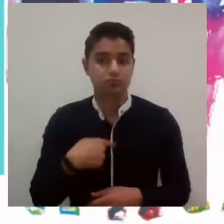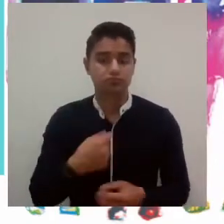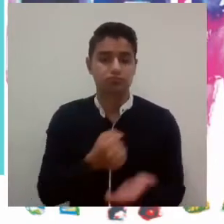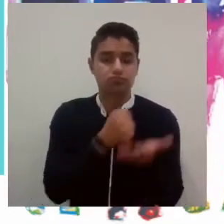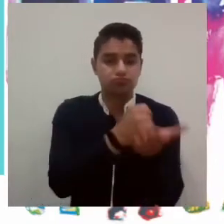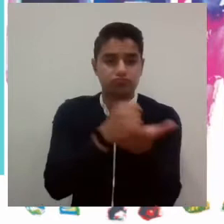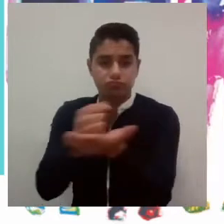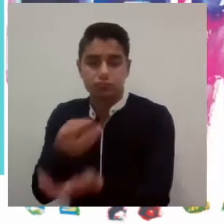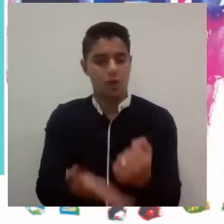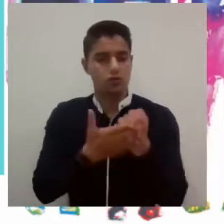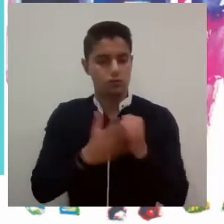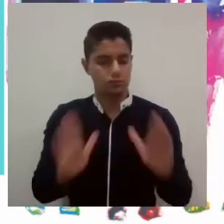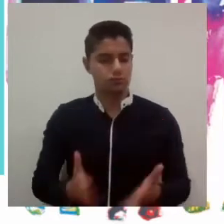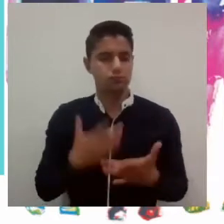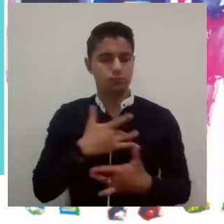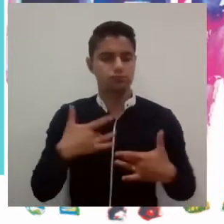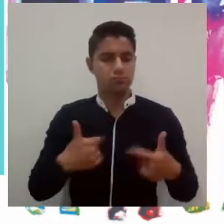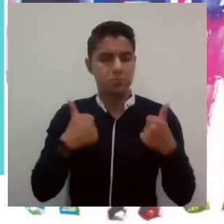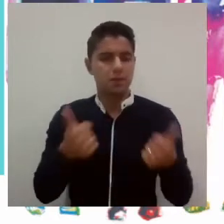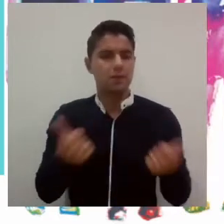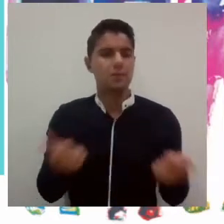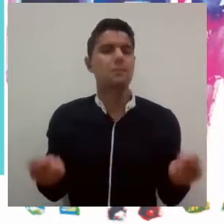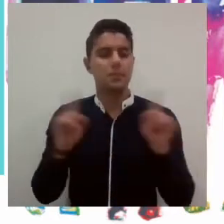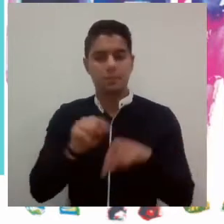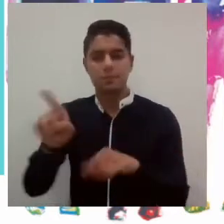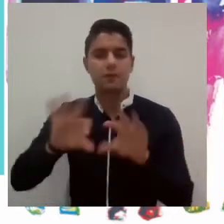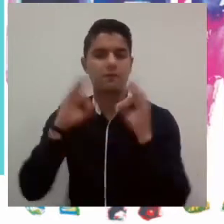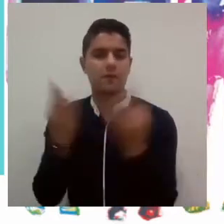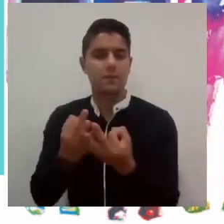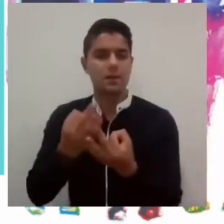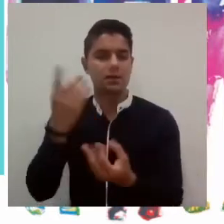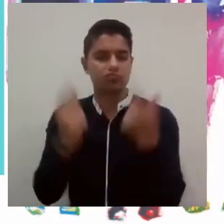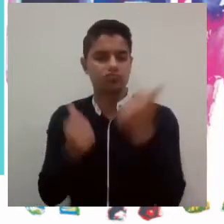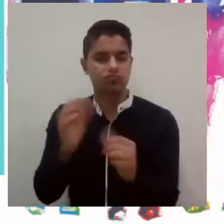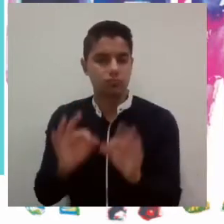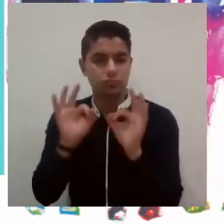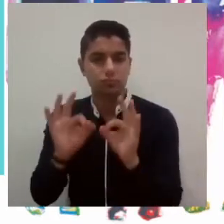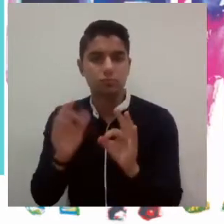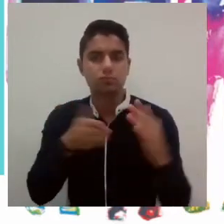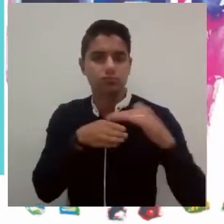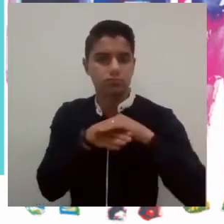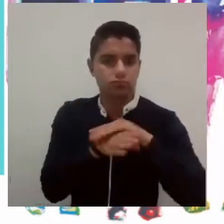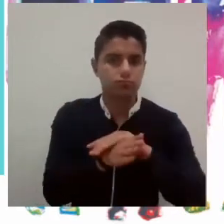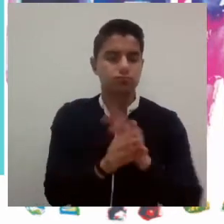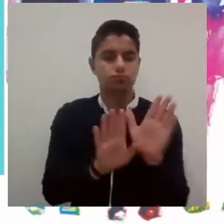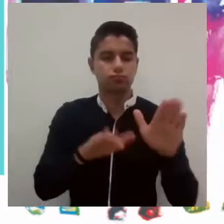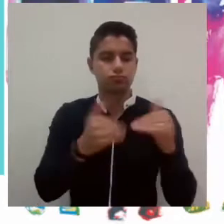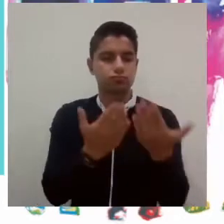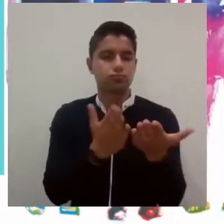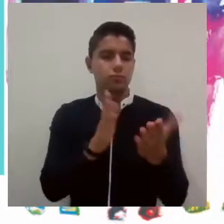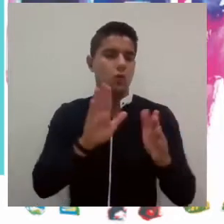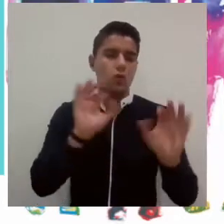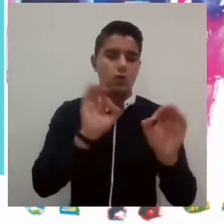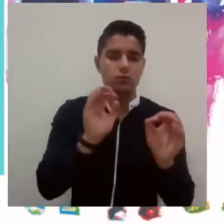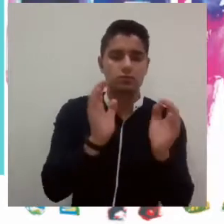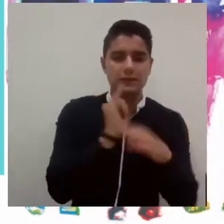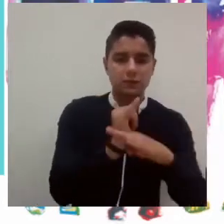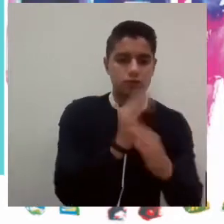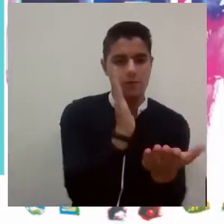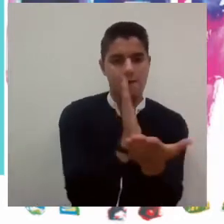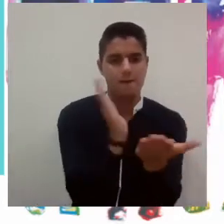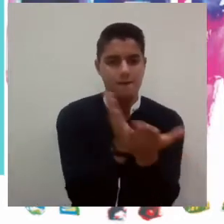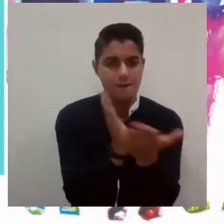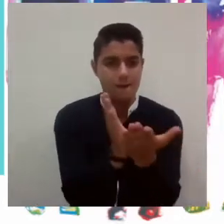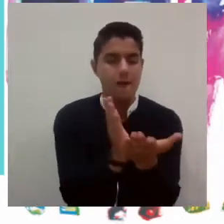componente nutricional a los estudiantes, sino también en la economía a sus familias, favoreciendo la permanencia académica y, por supuesto,